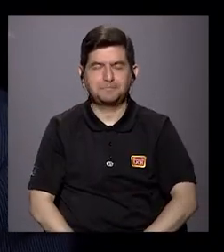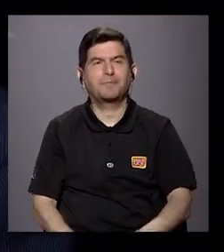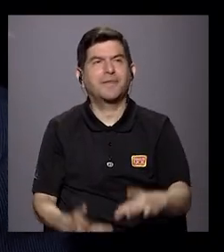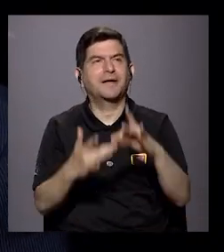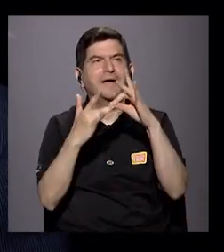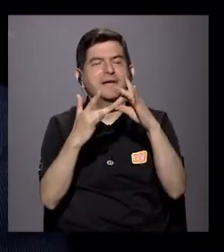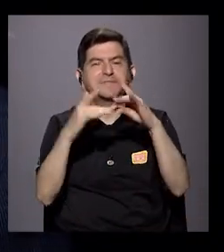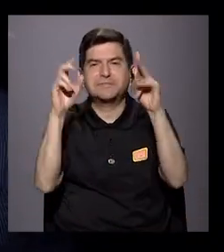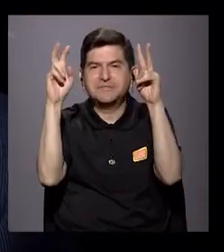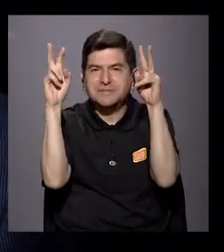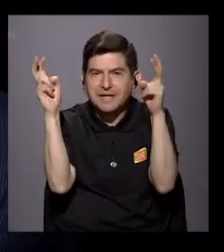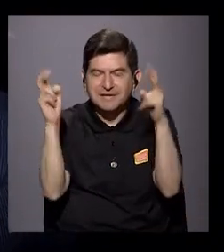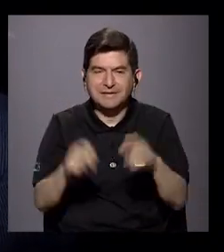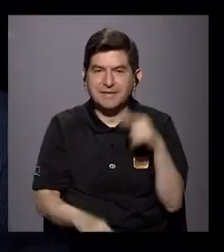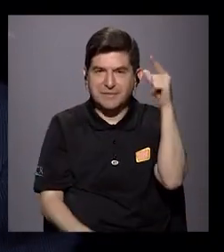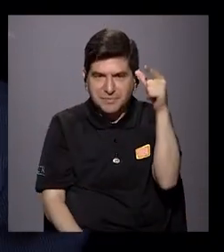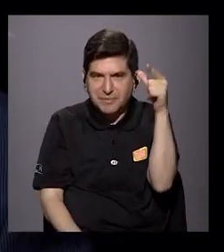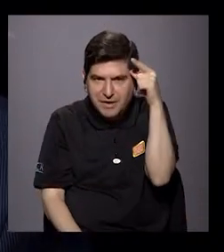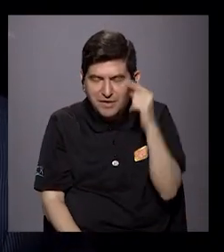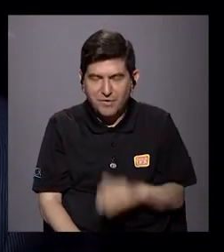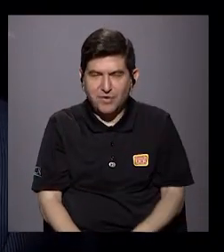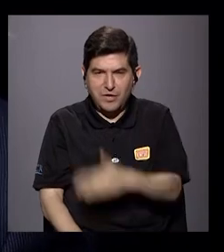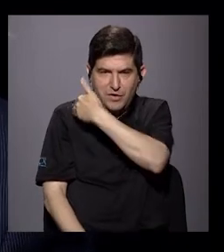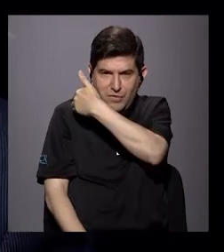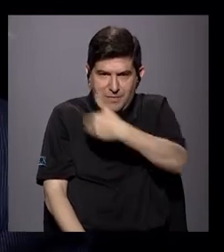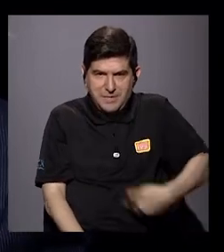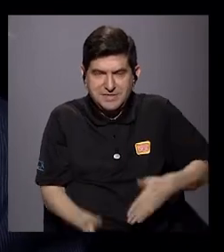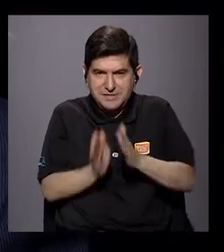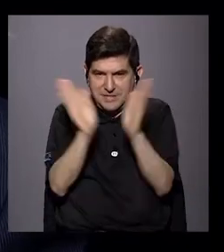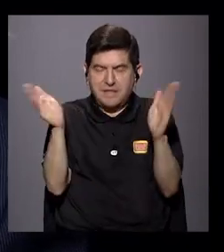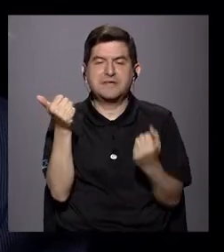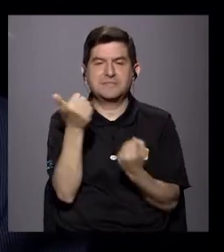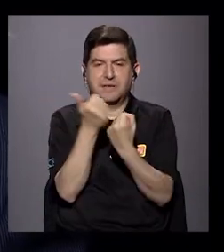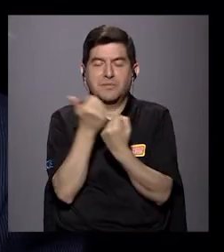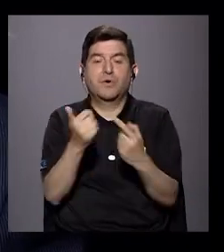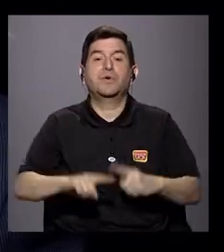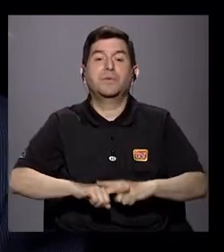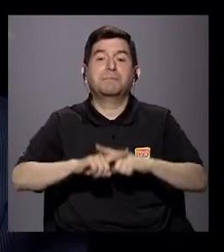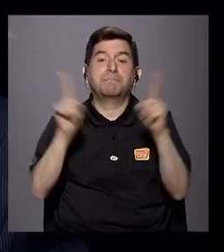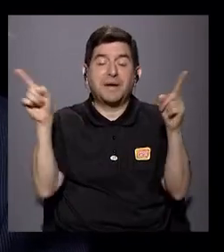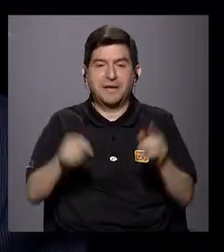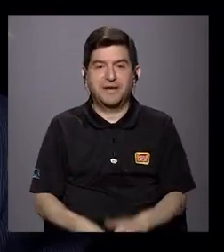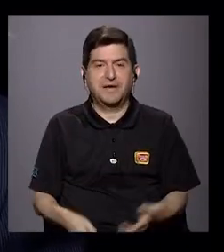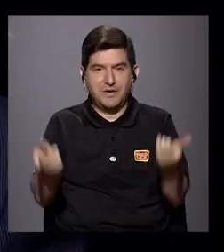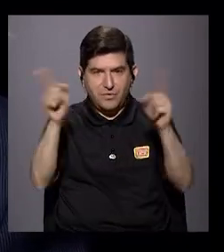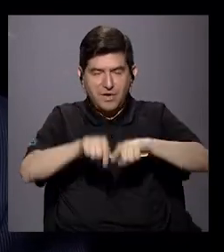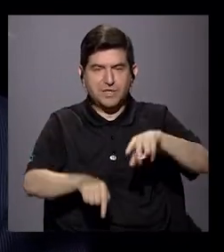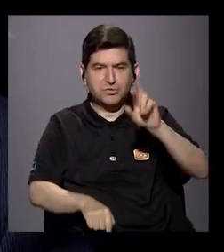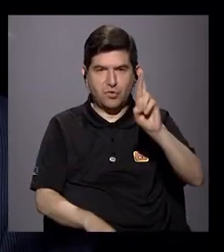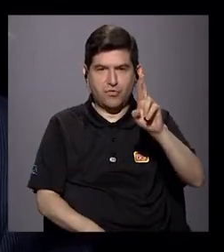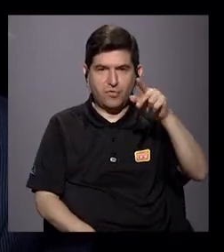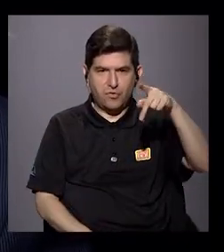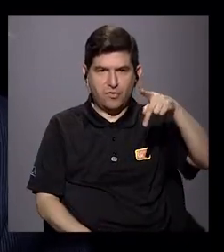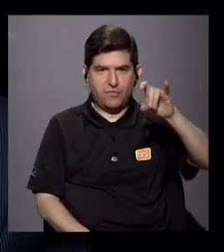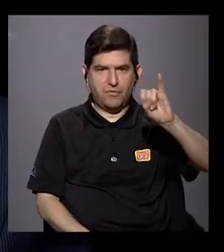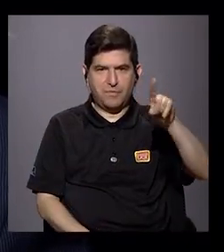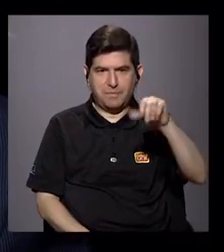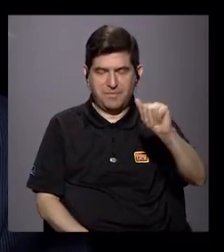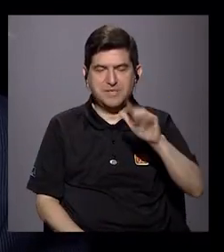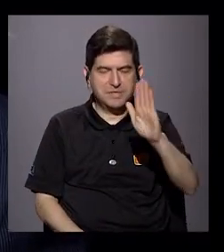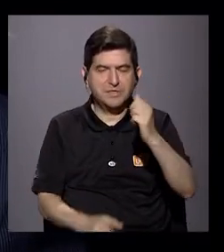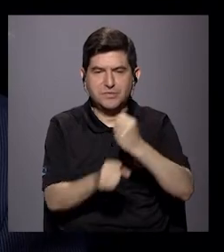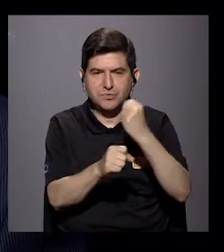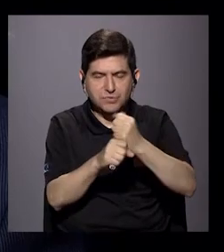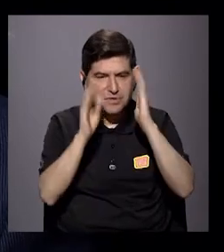Particularmente en estos temas, pues desde luego en la Presidencia a nivel general hay un respaldo, pero en el caso de don Rodolfo creo que sus labores están